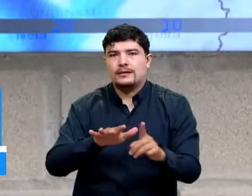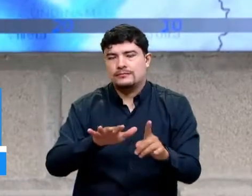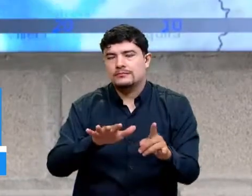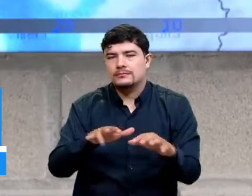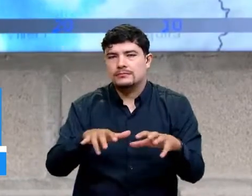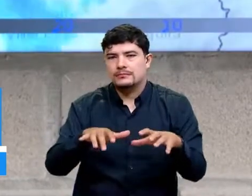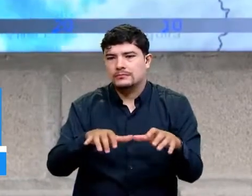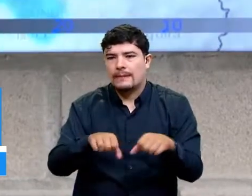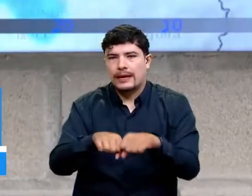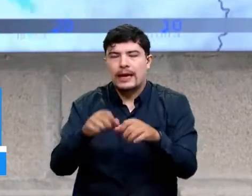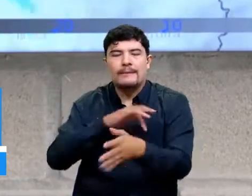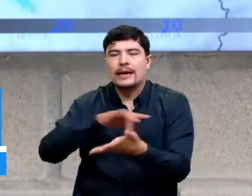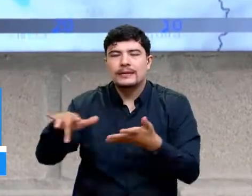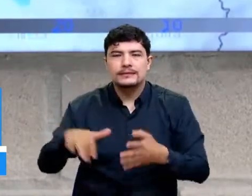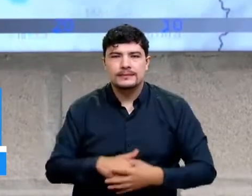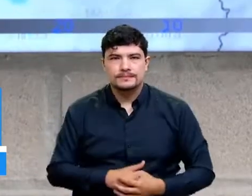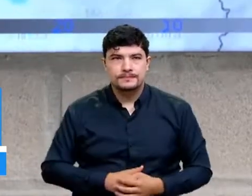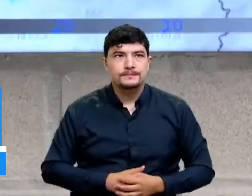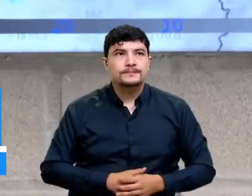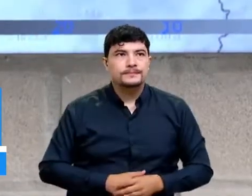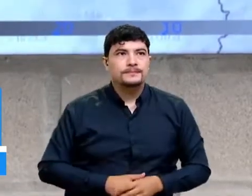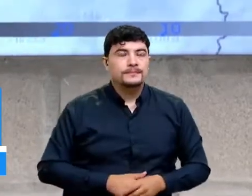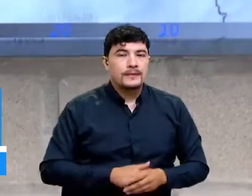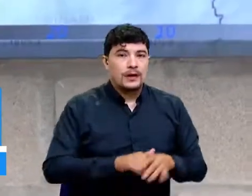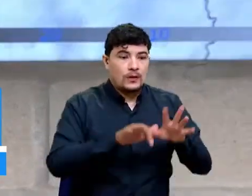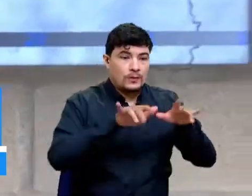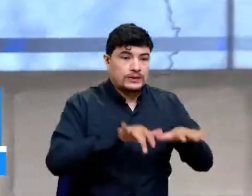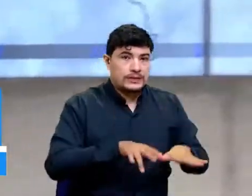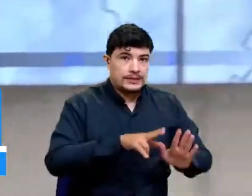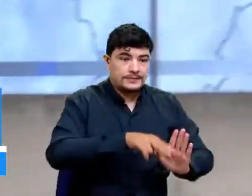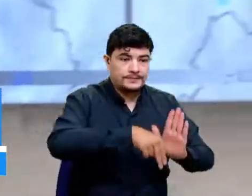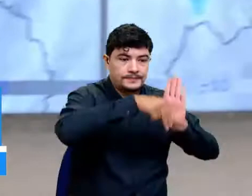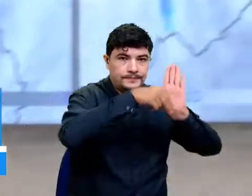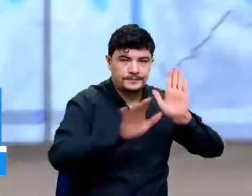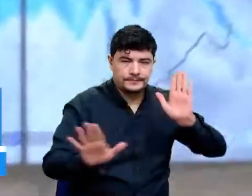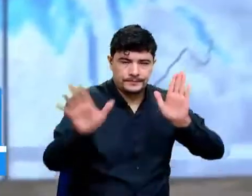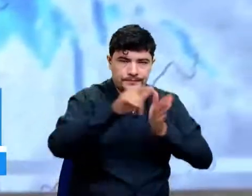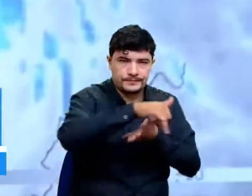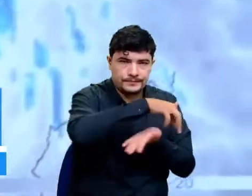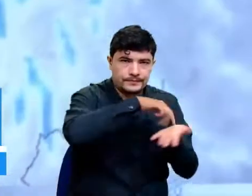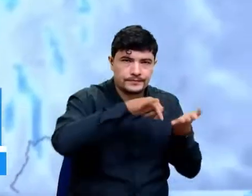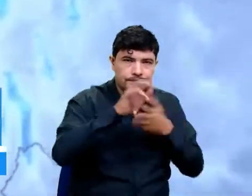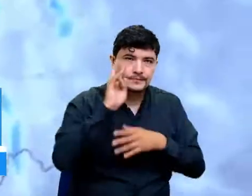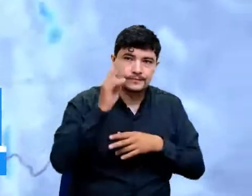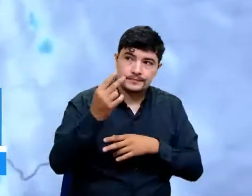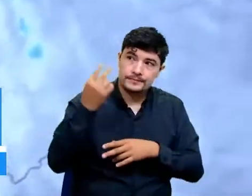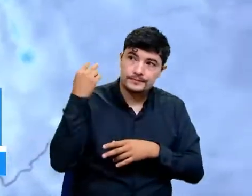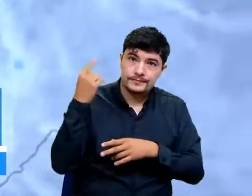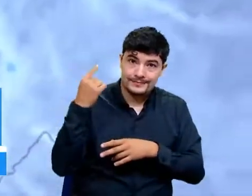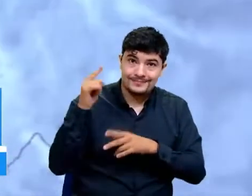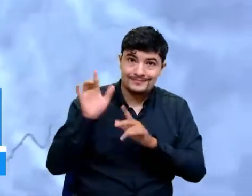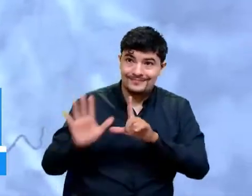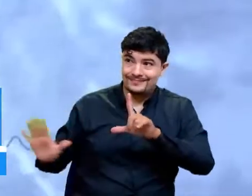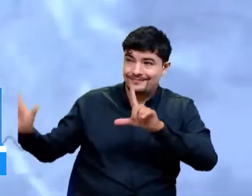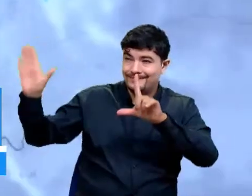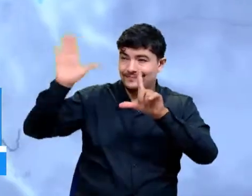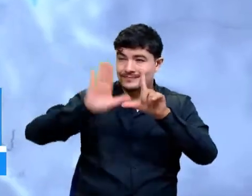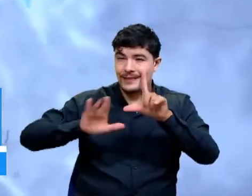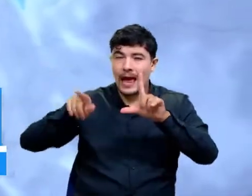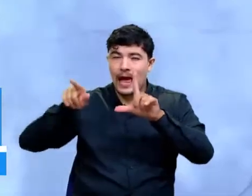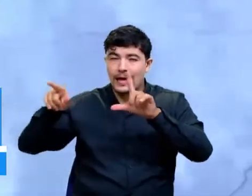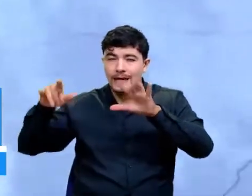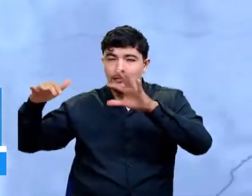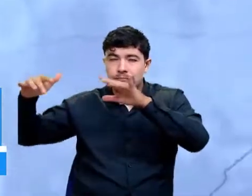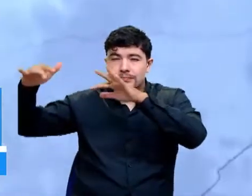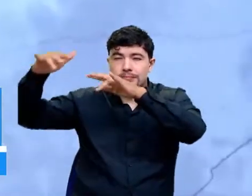unificado de la Oficina de Gestión de Riesgo del departamento. Y a mi espalda ustedes pueden observar el mapa en donde se encuentra el clima,